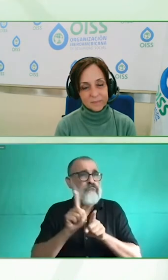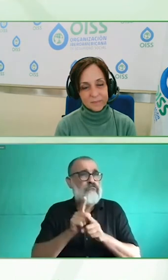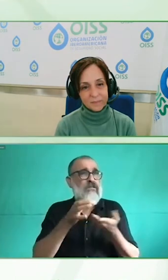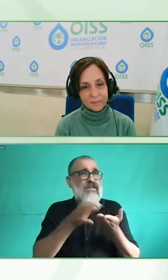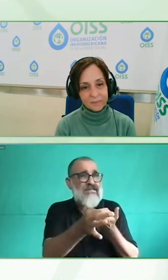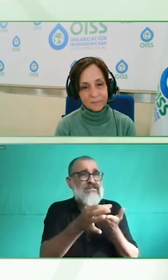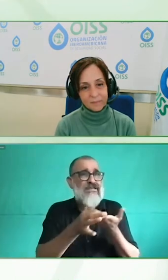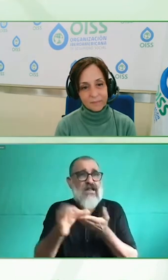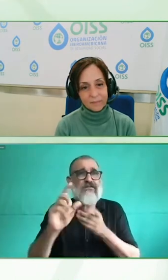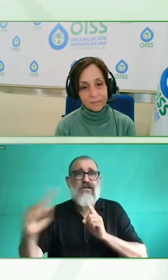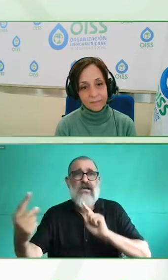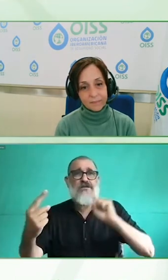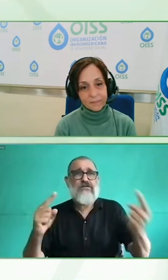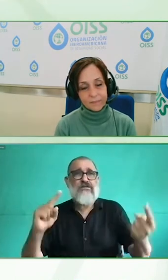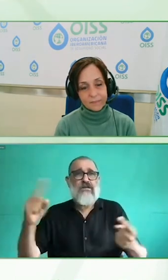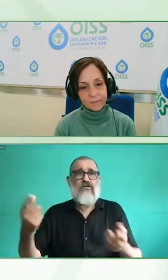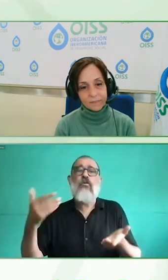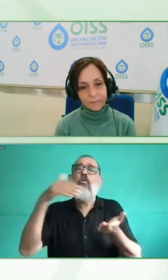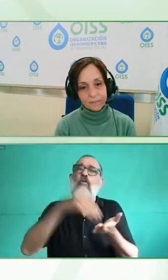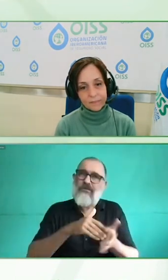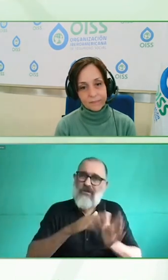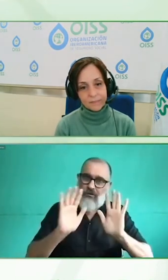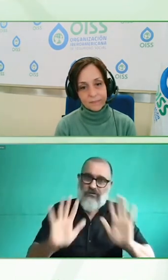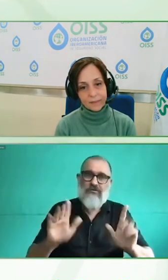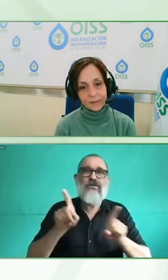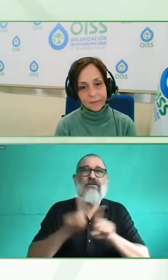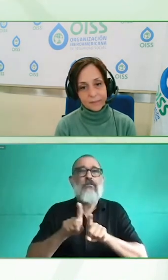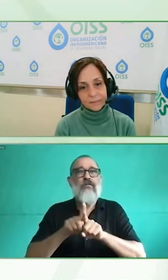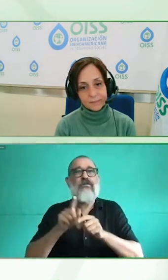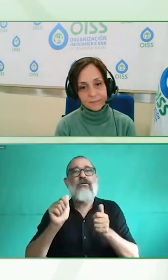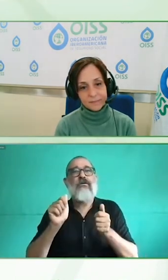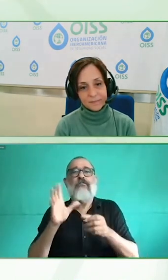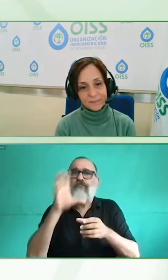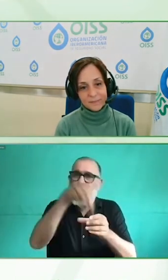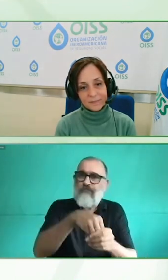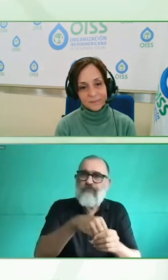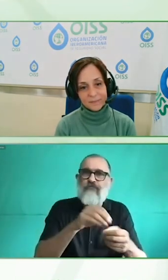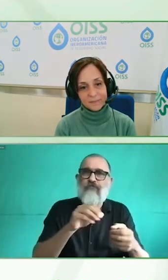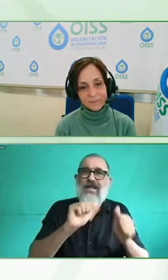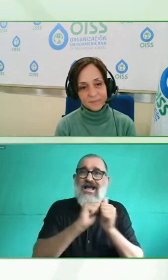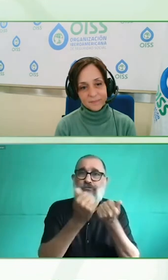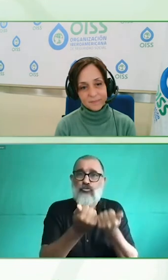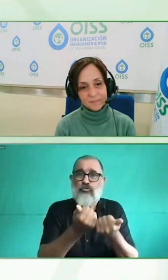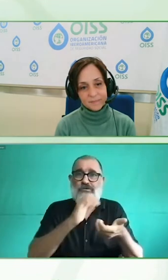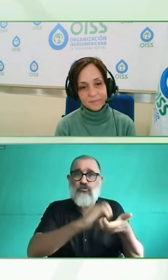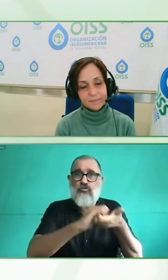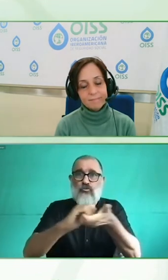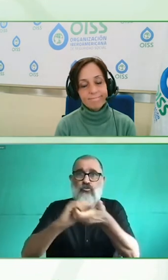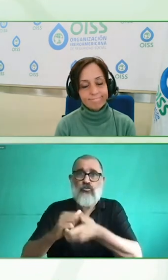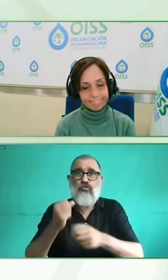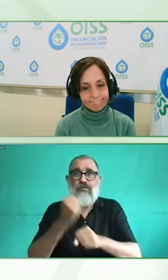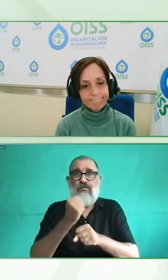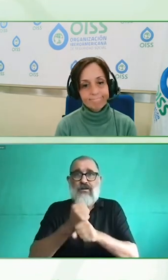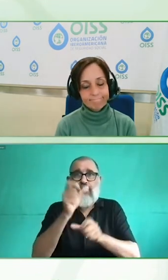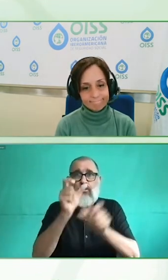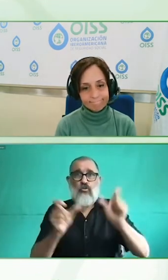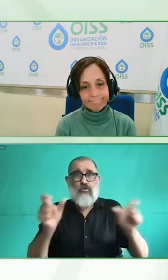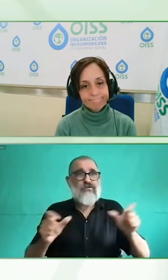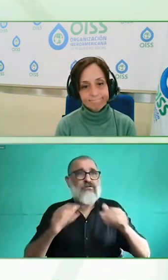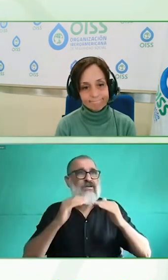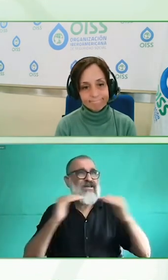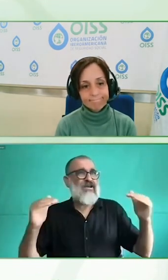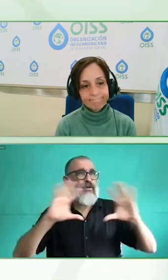apoyar como red mundial las pymes en la inclusión de personas con discapacidad pero también